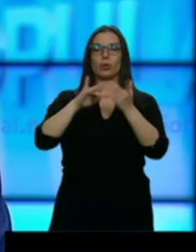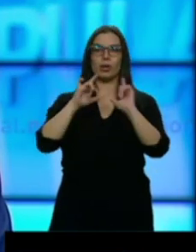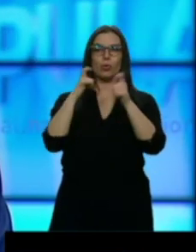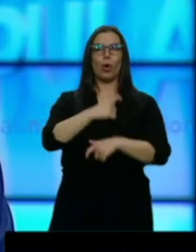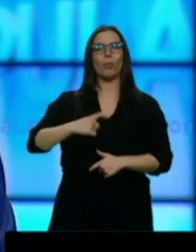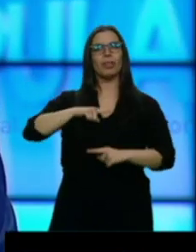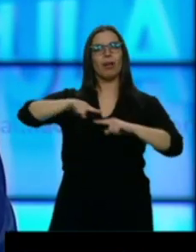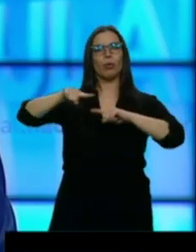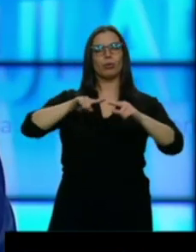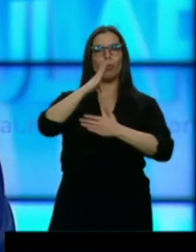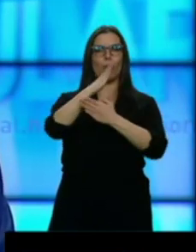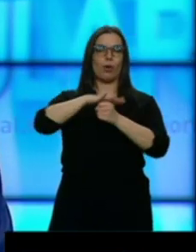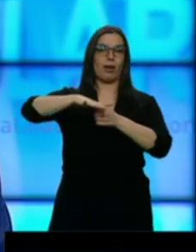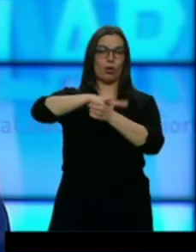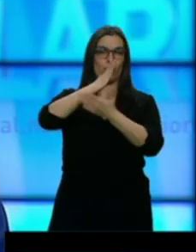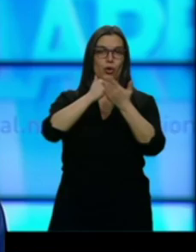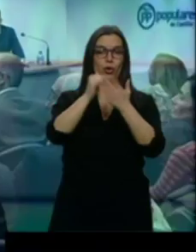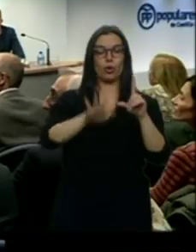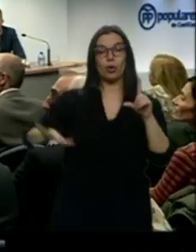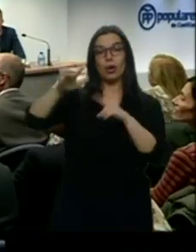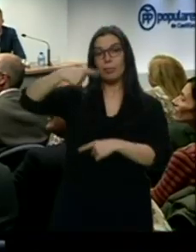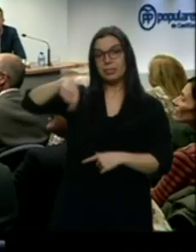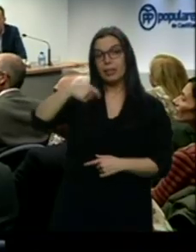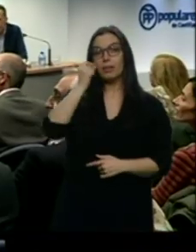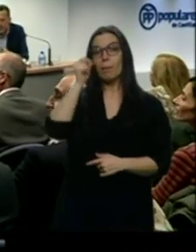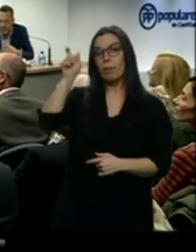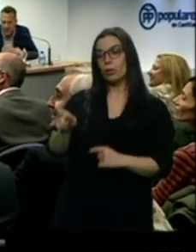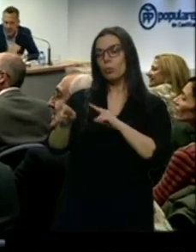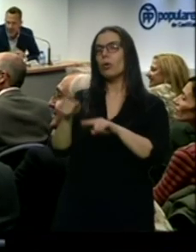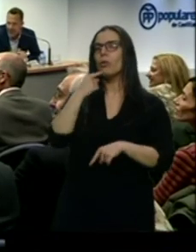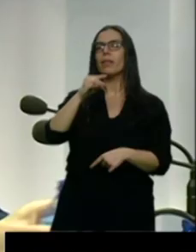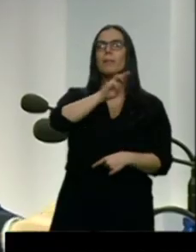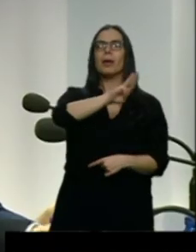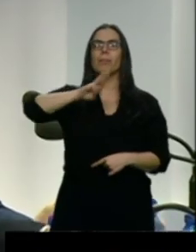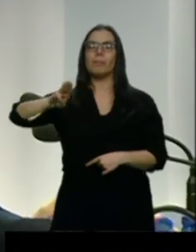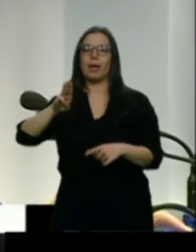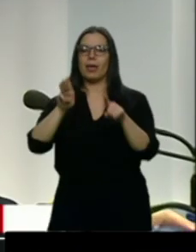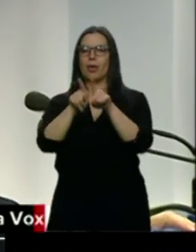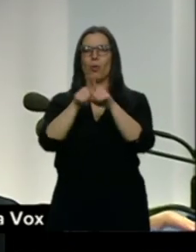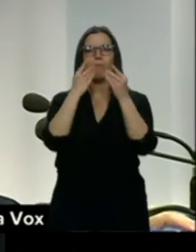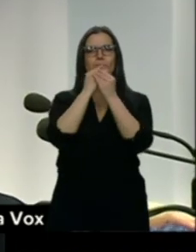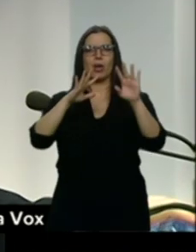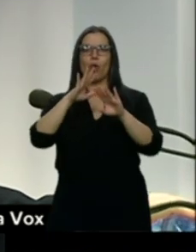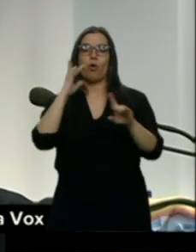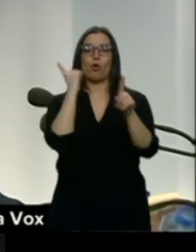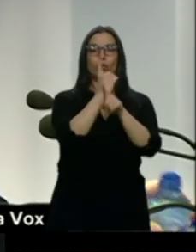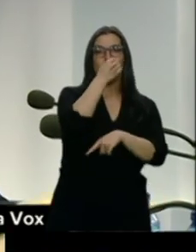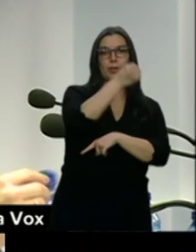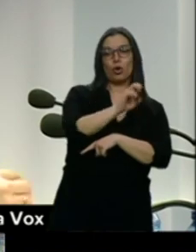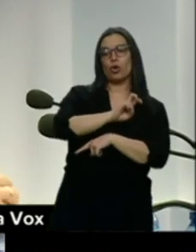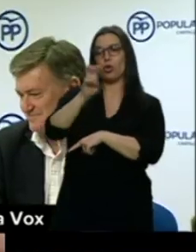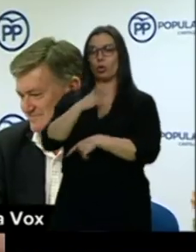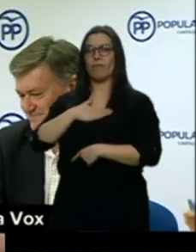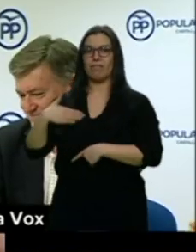Regional. El presidente, Alfonso Fernández Mañueco, situó al PP como antídoto entre el PSOE y los que quieren desmontar Castilla y León. Dijo que el único